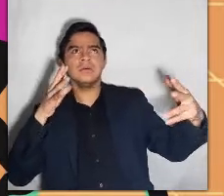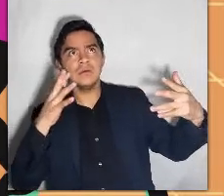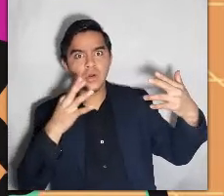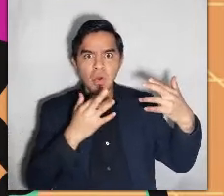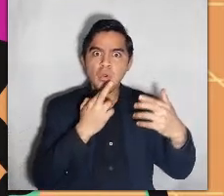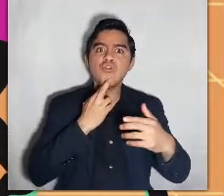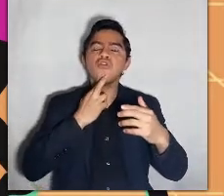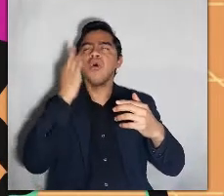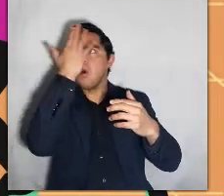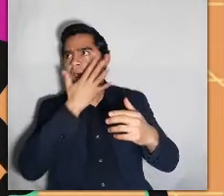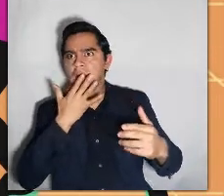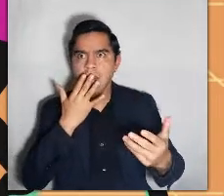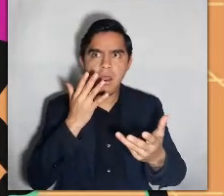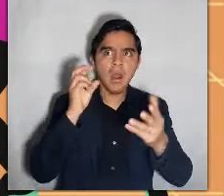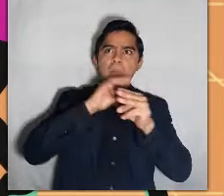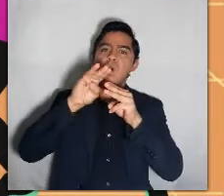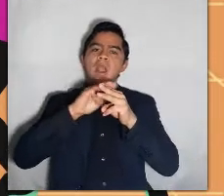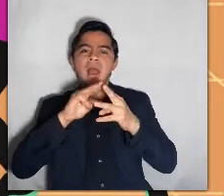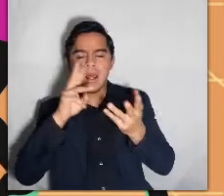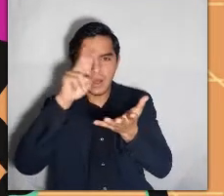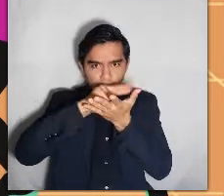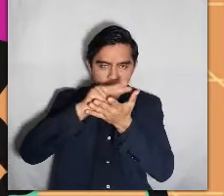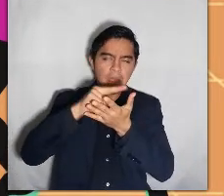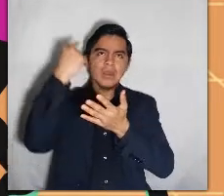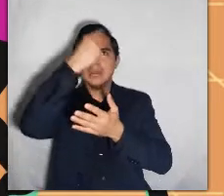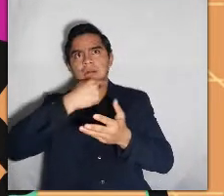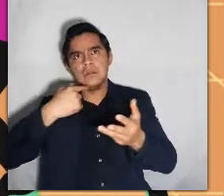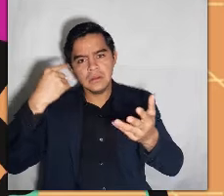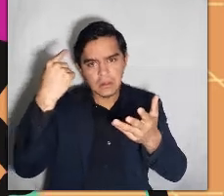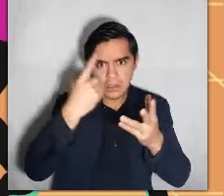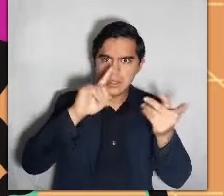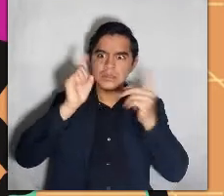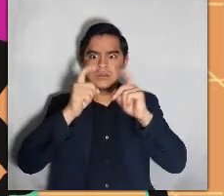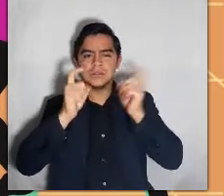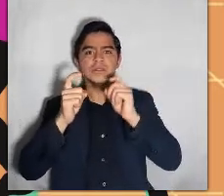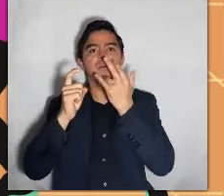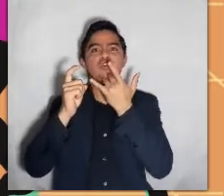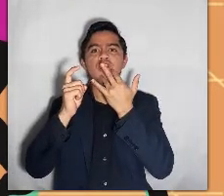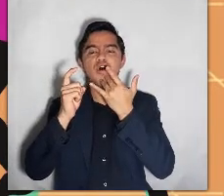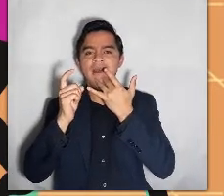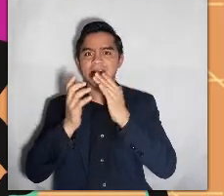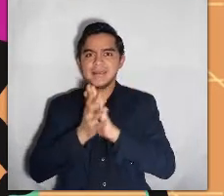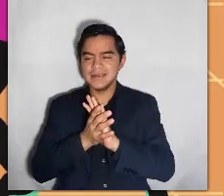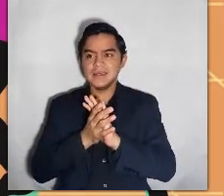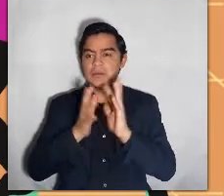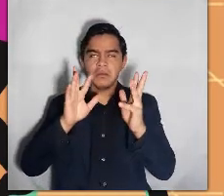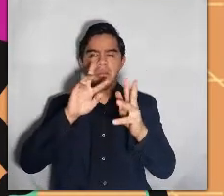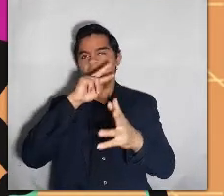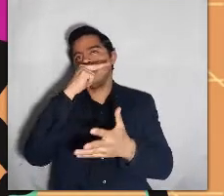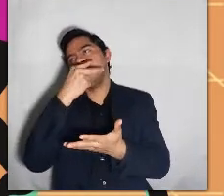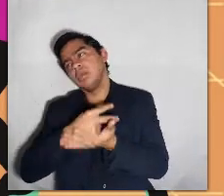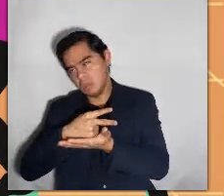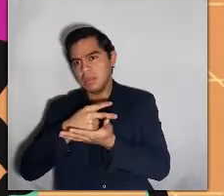comenzó a ponerse de color rojo, morado, azul, verde, amarillo y de todos los